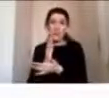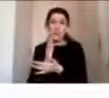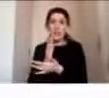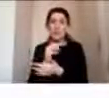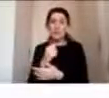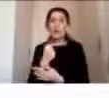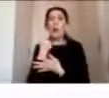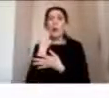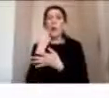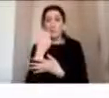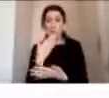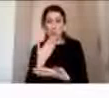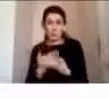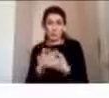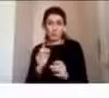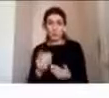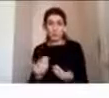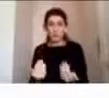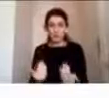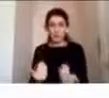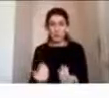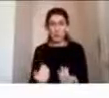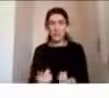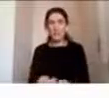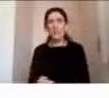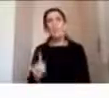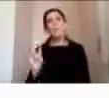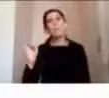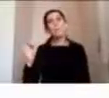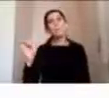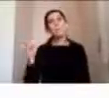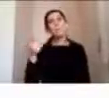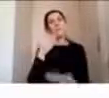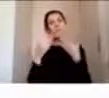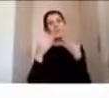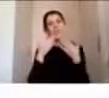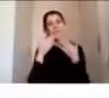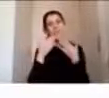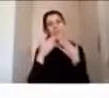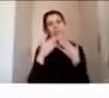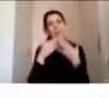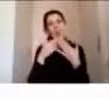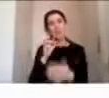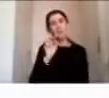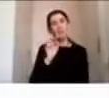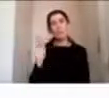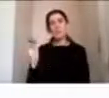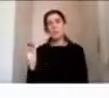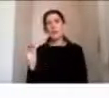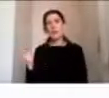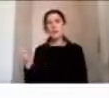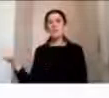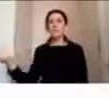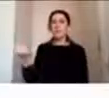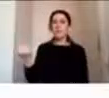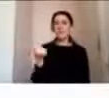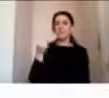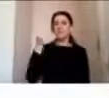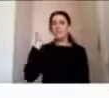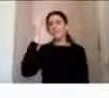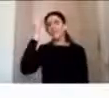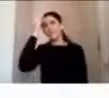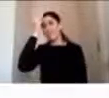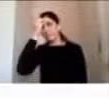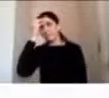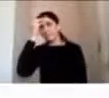en muchas ocasiones a la primera entrevista llegan padres con muchos sentimientos llegan preocupados con incertidumbre